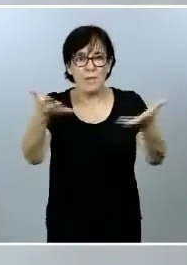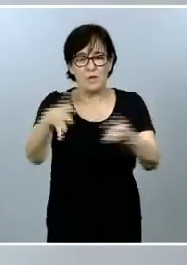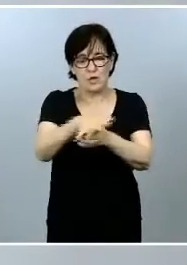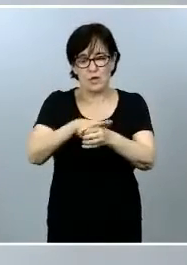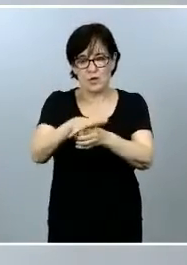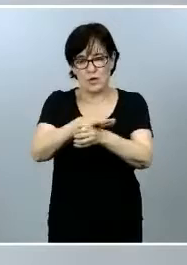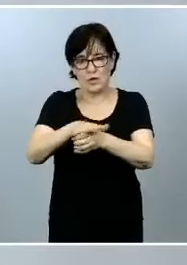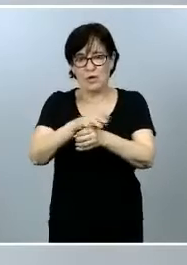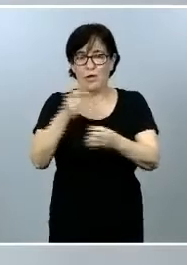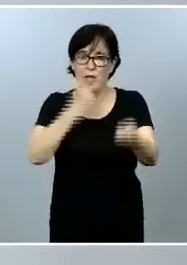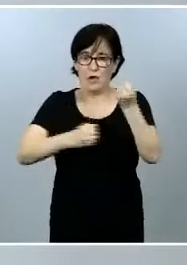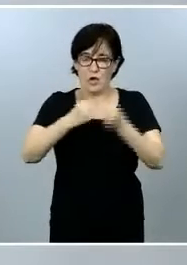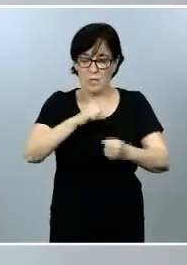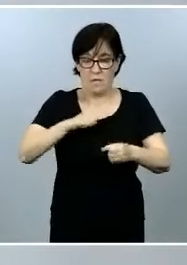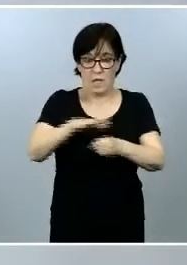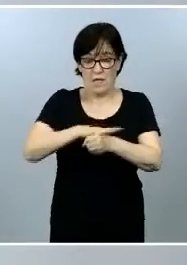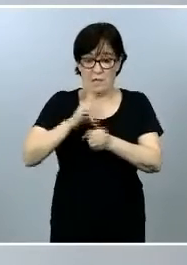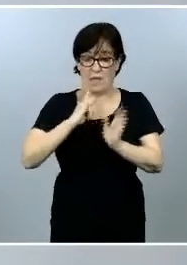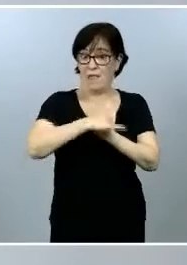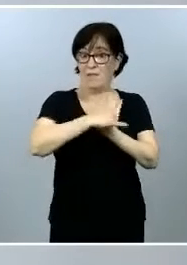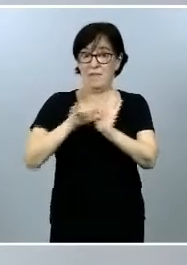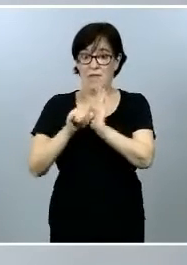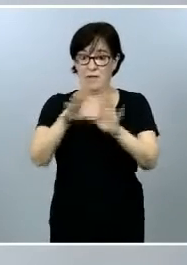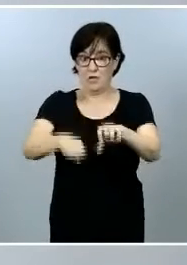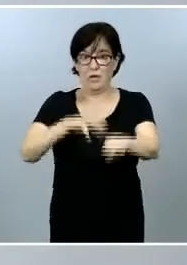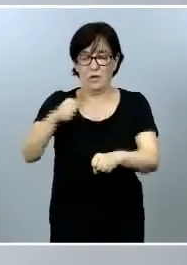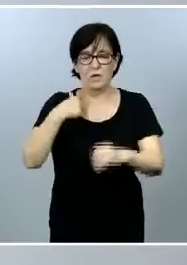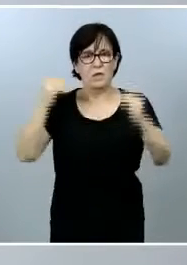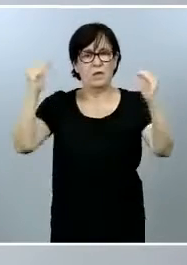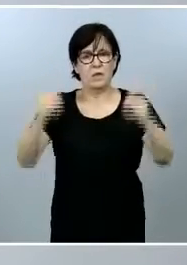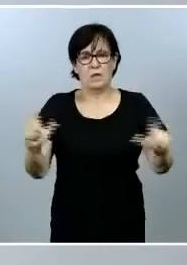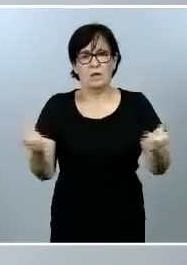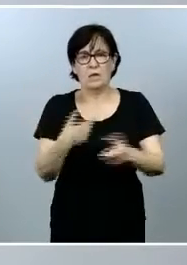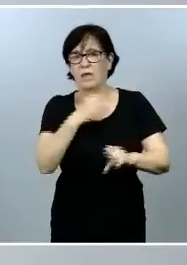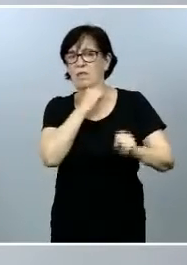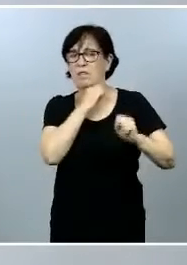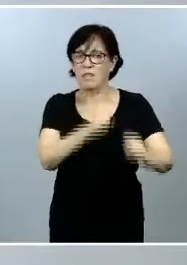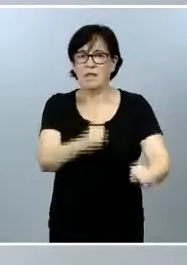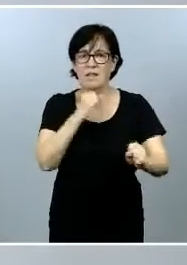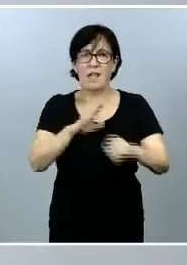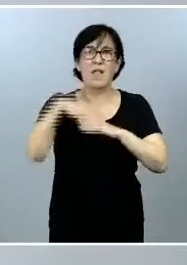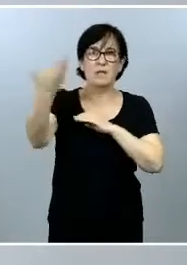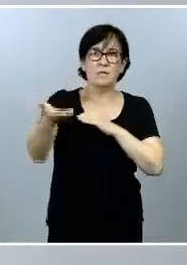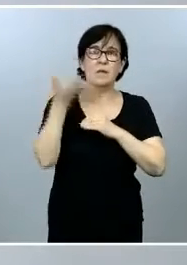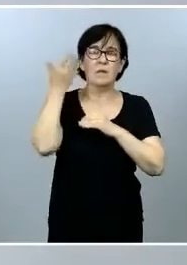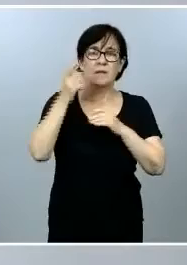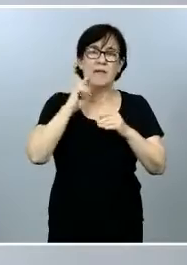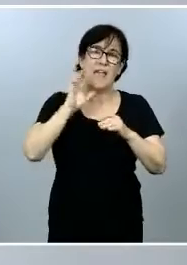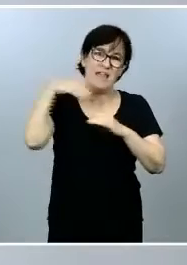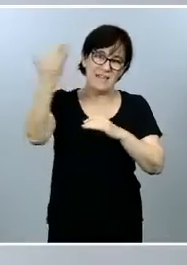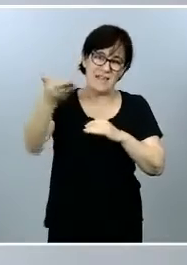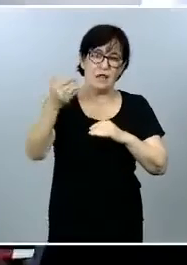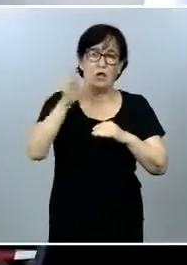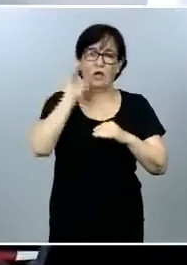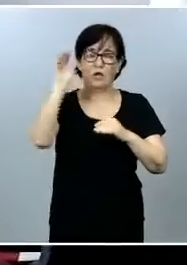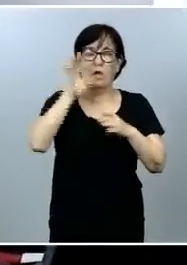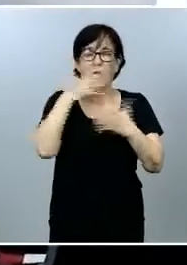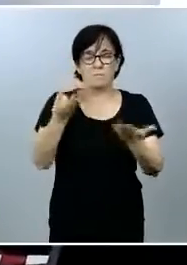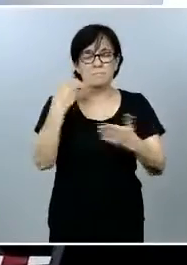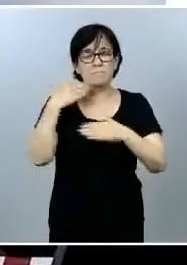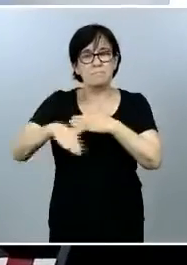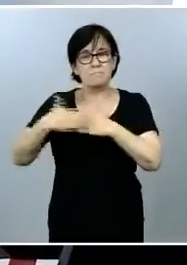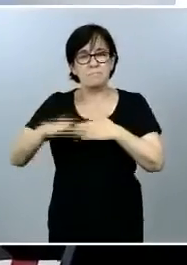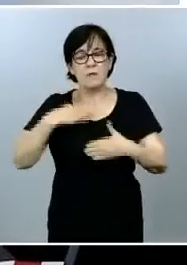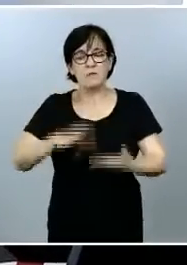del consumo de proximidad, reducir nuestra dependencia de recursos del exterior y, por tanto, limitando o mejorando la capacidad de